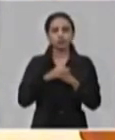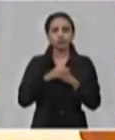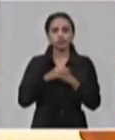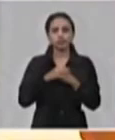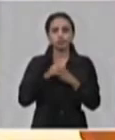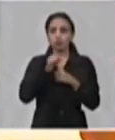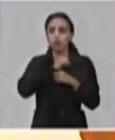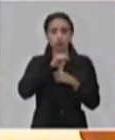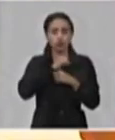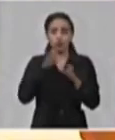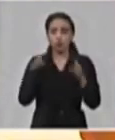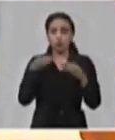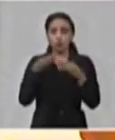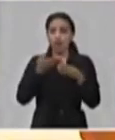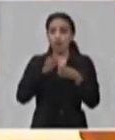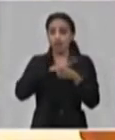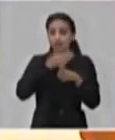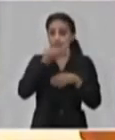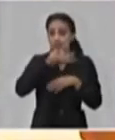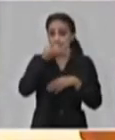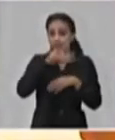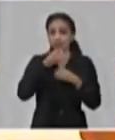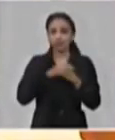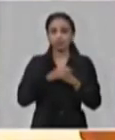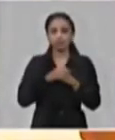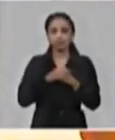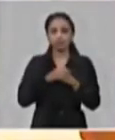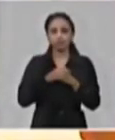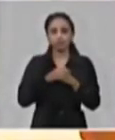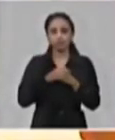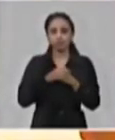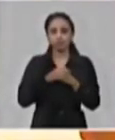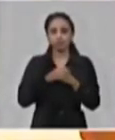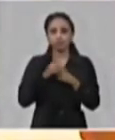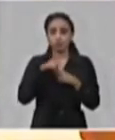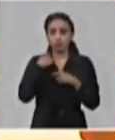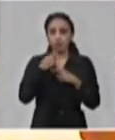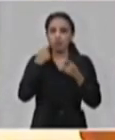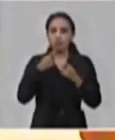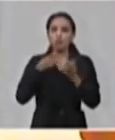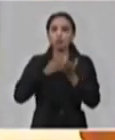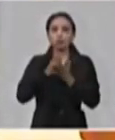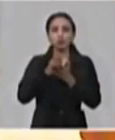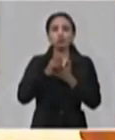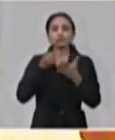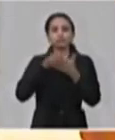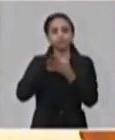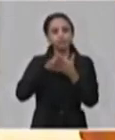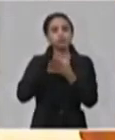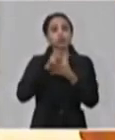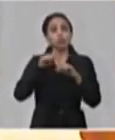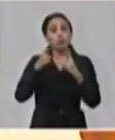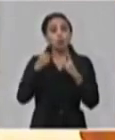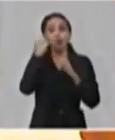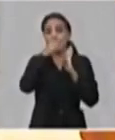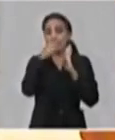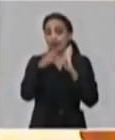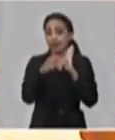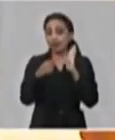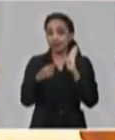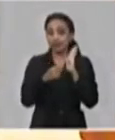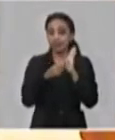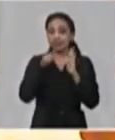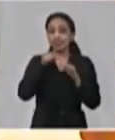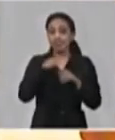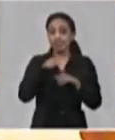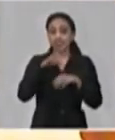concluir sin decir que no es ocioso insistir en que por las características de